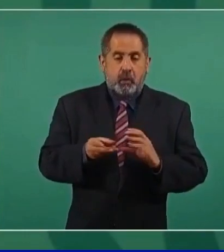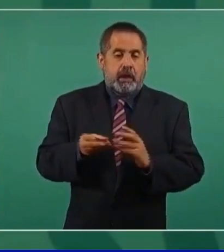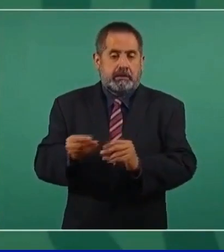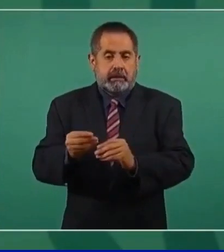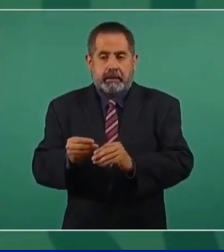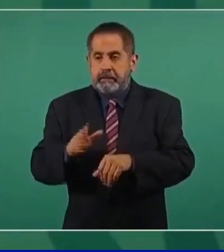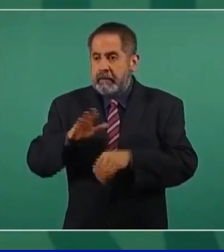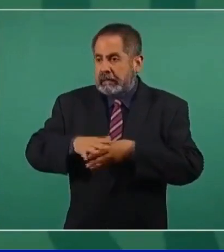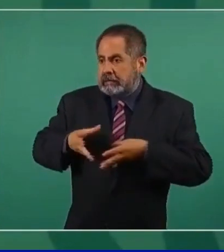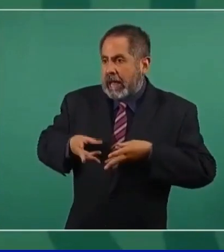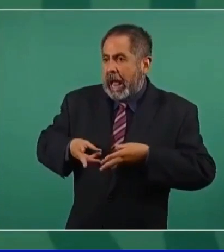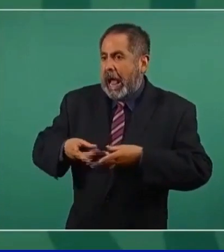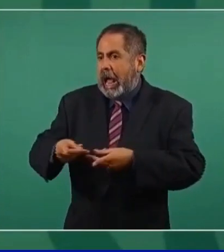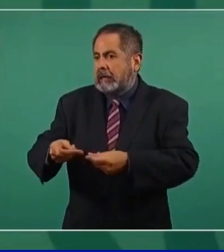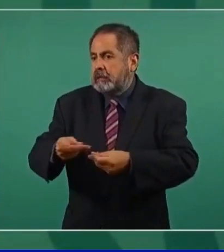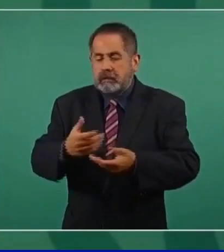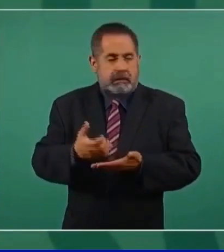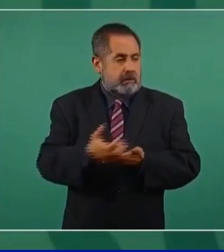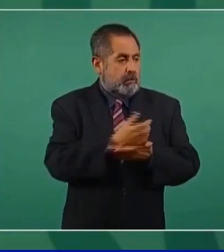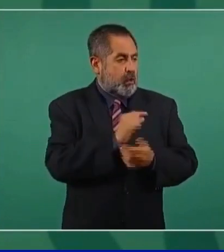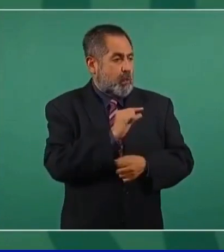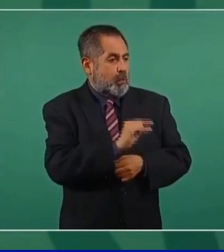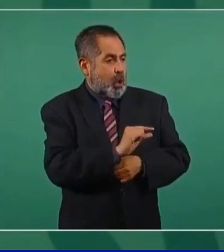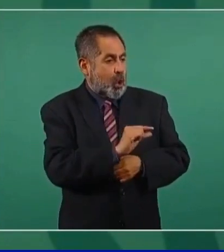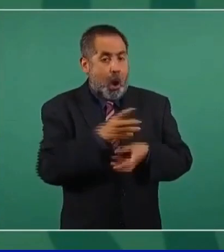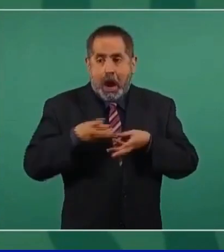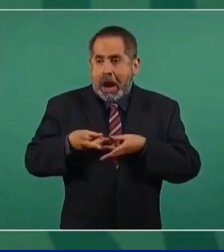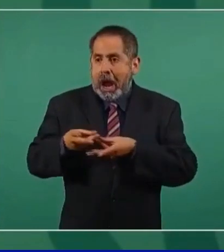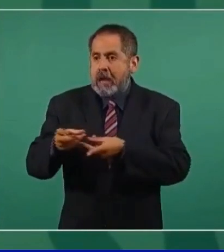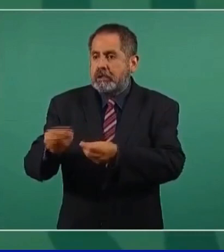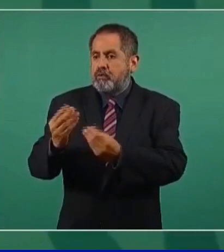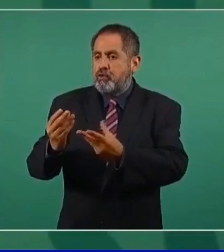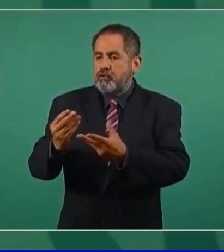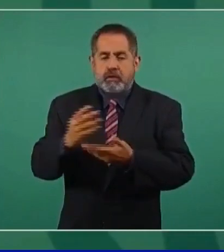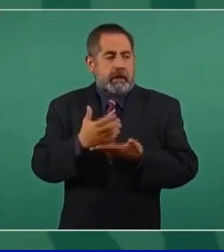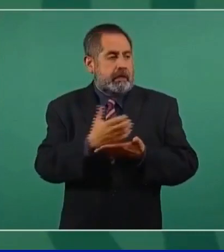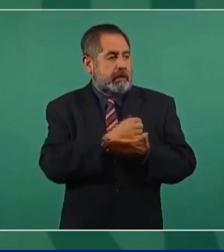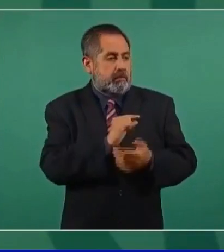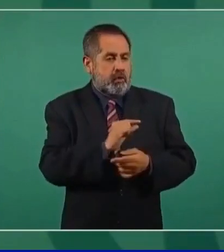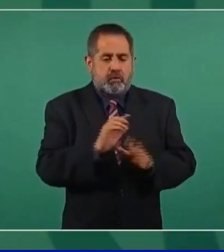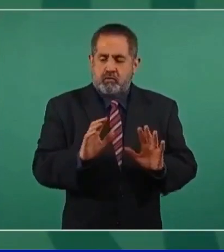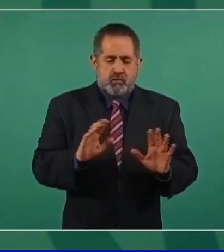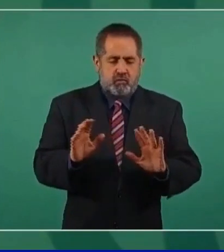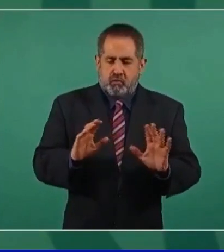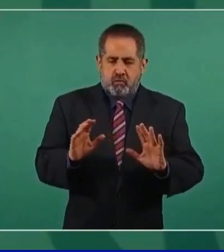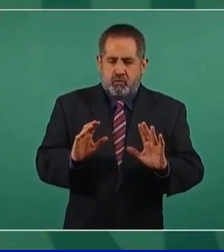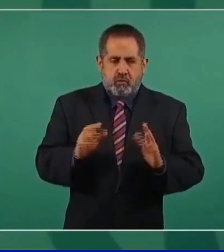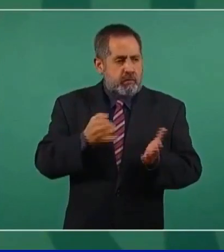de recaudación para mantener